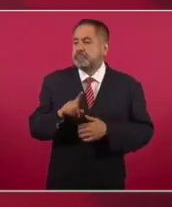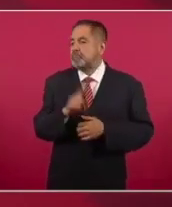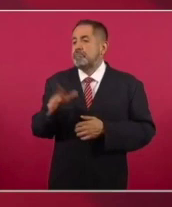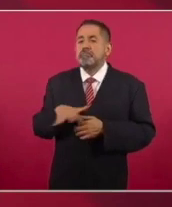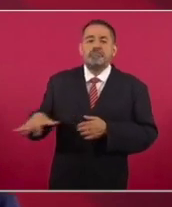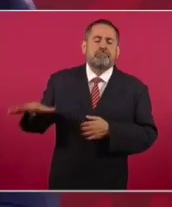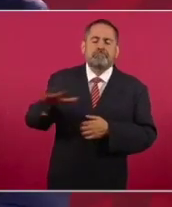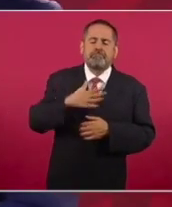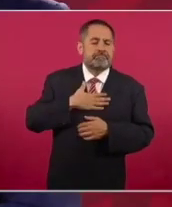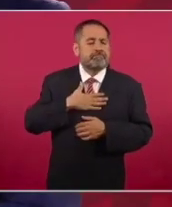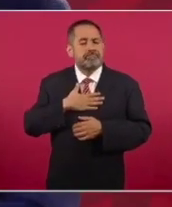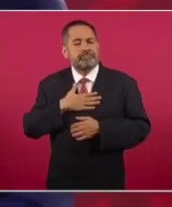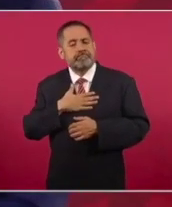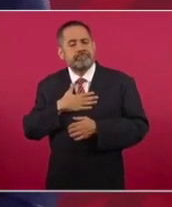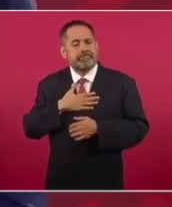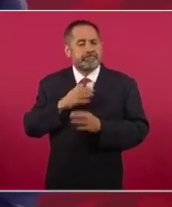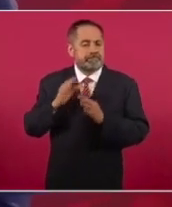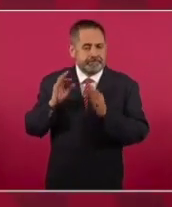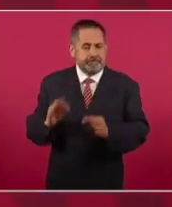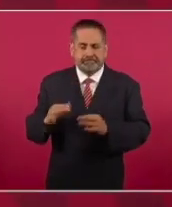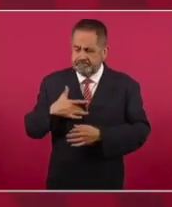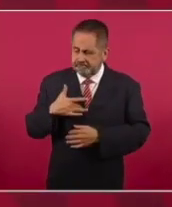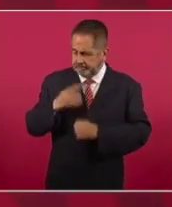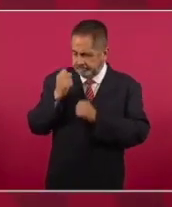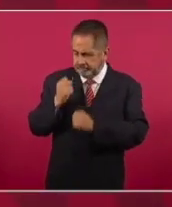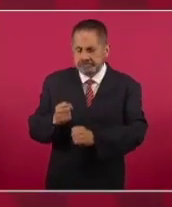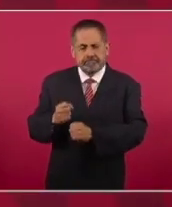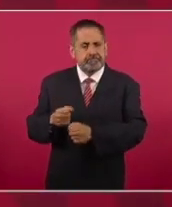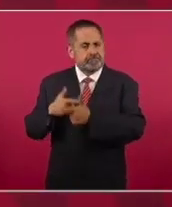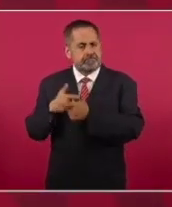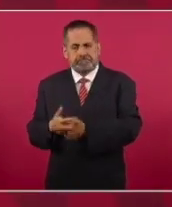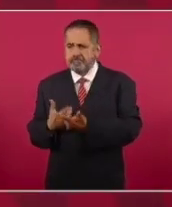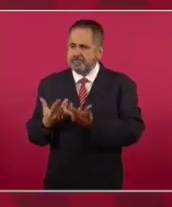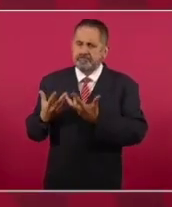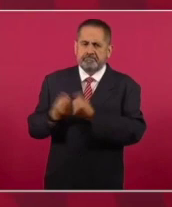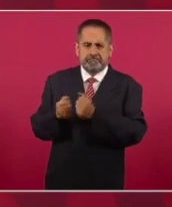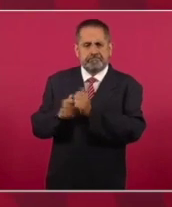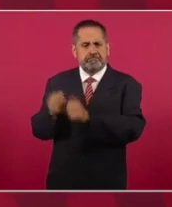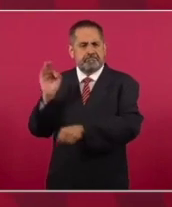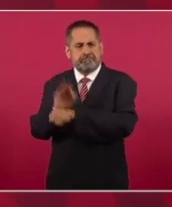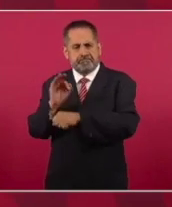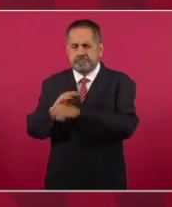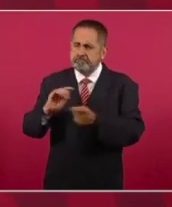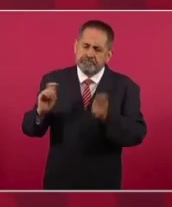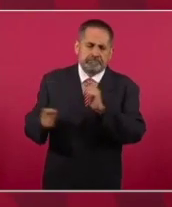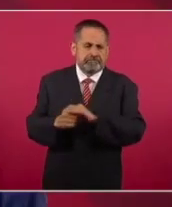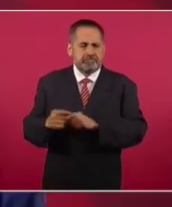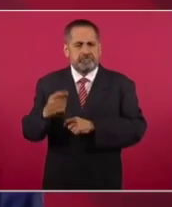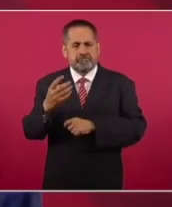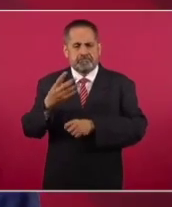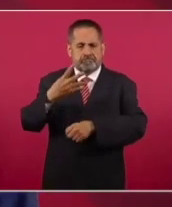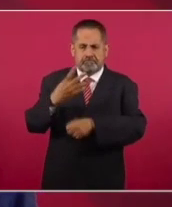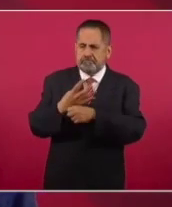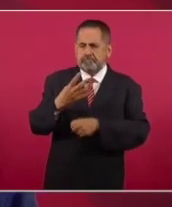reafirmen sus convicciones en favor de la transformación y del